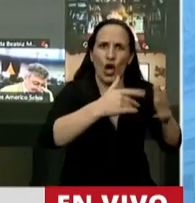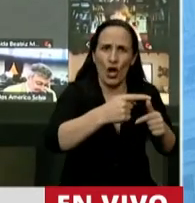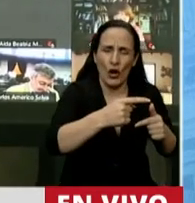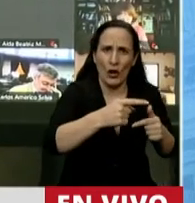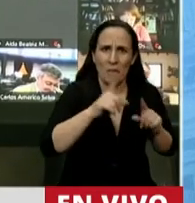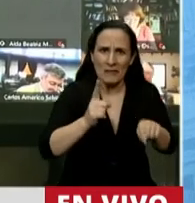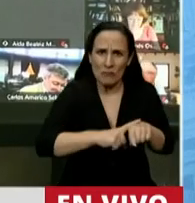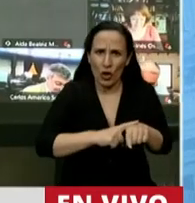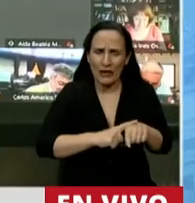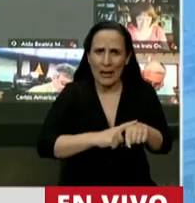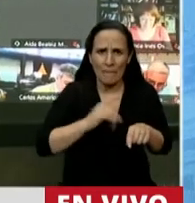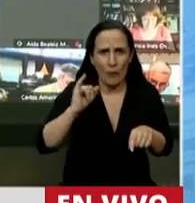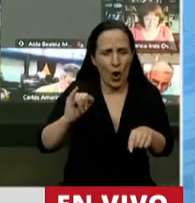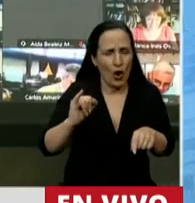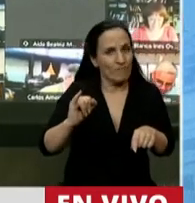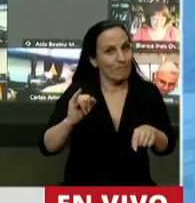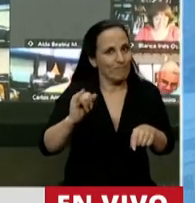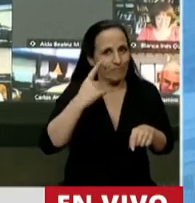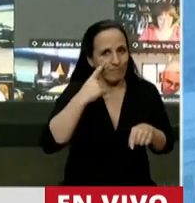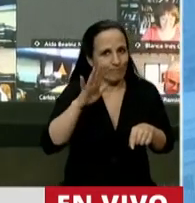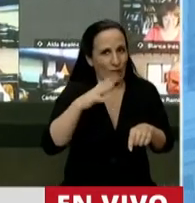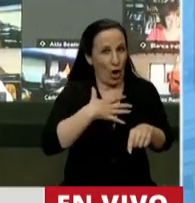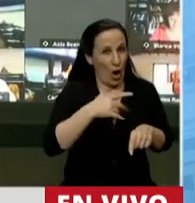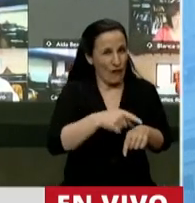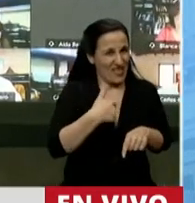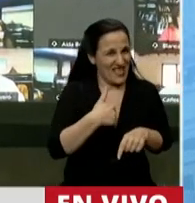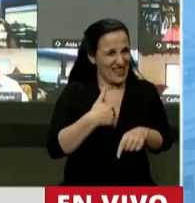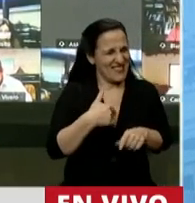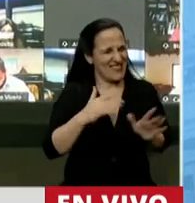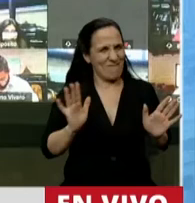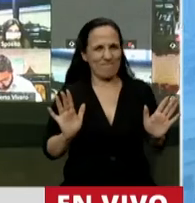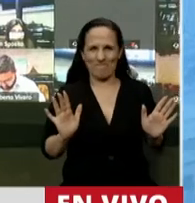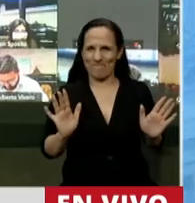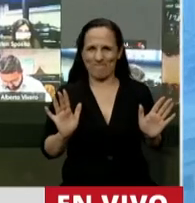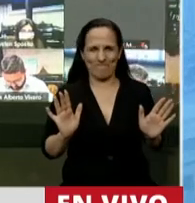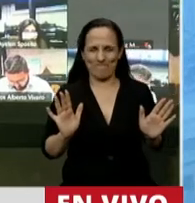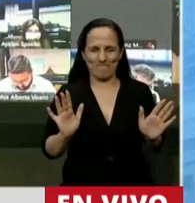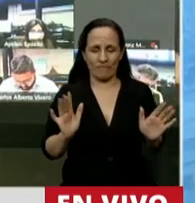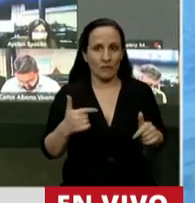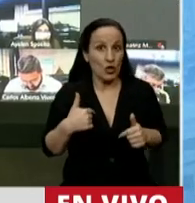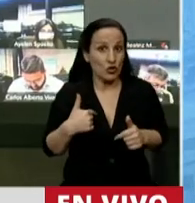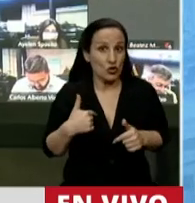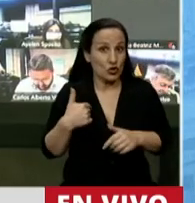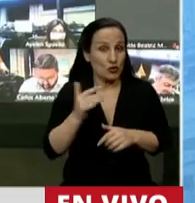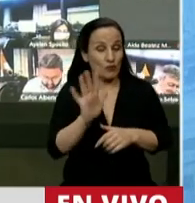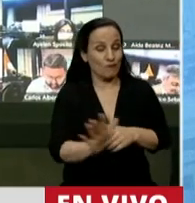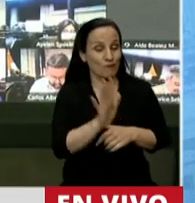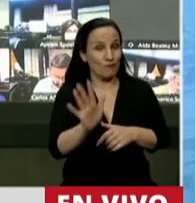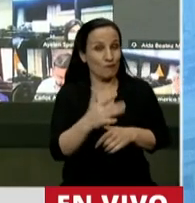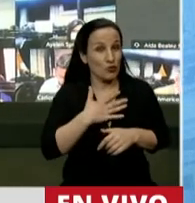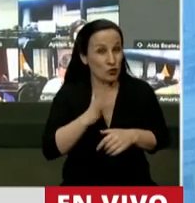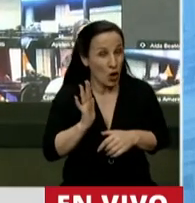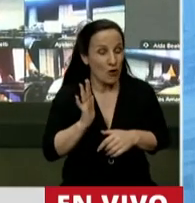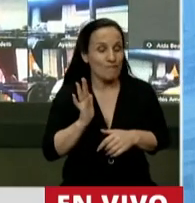demuestran que confiar en Argentina no tiene sentido. Mi intervención, como la de tantos otros